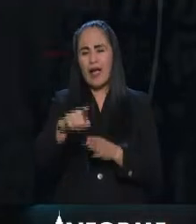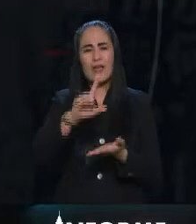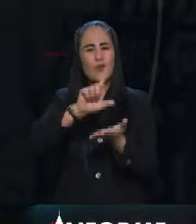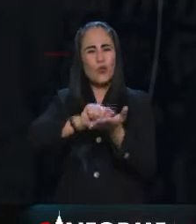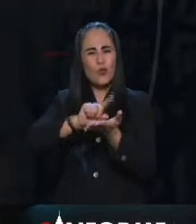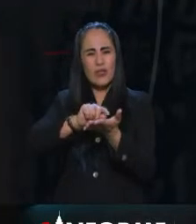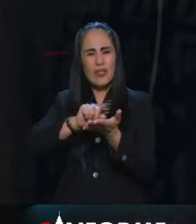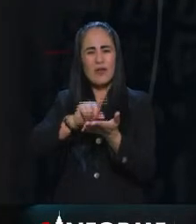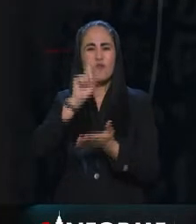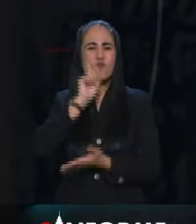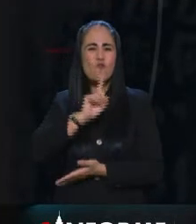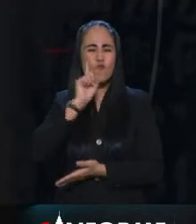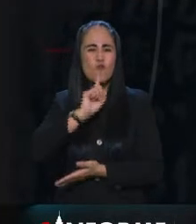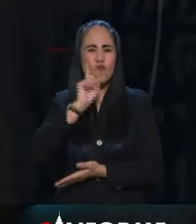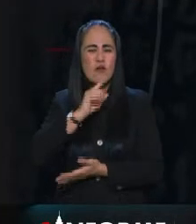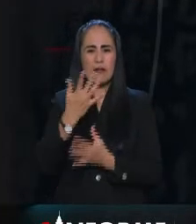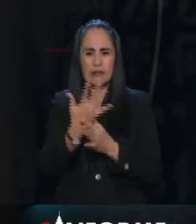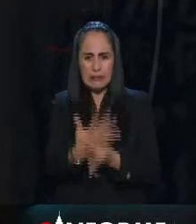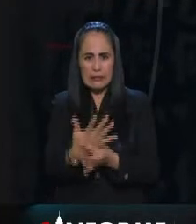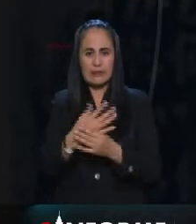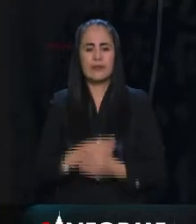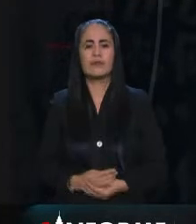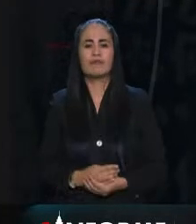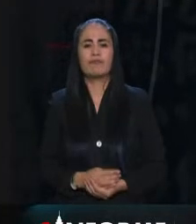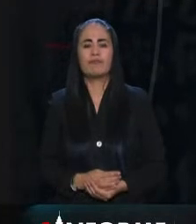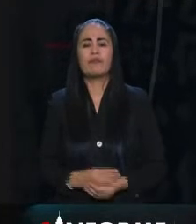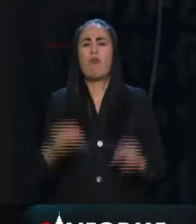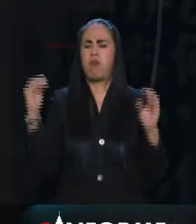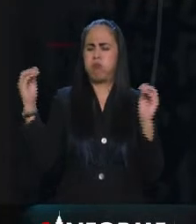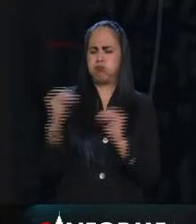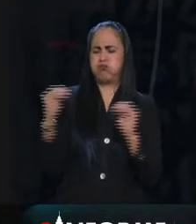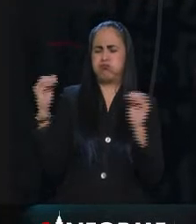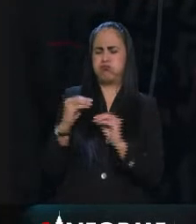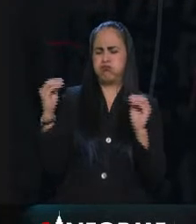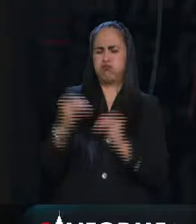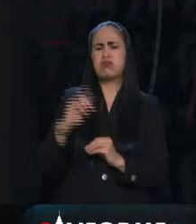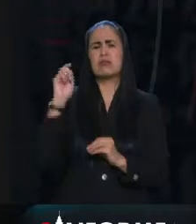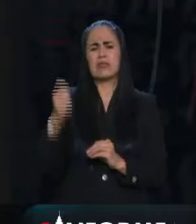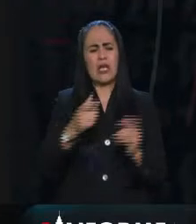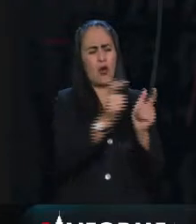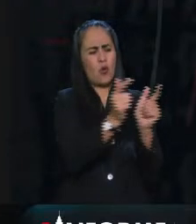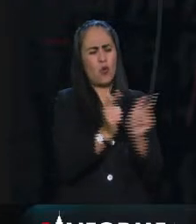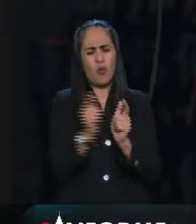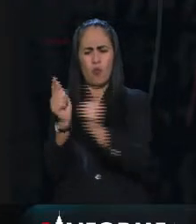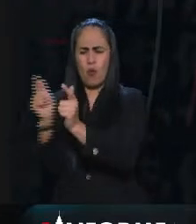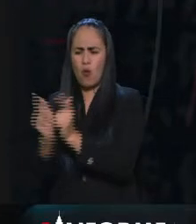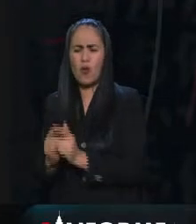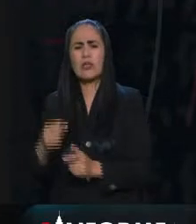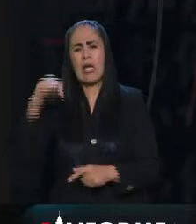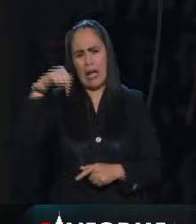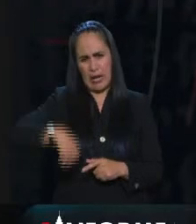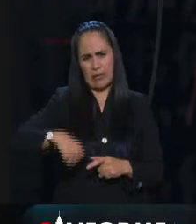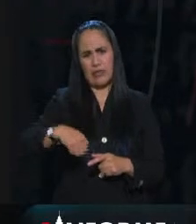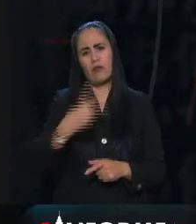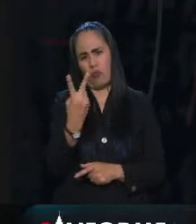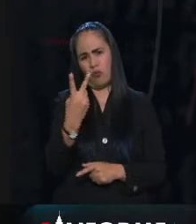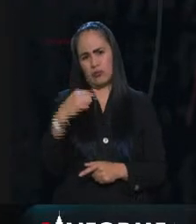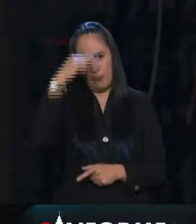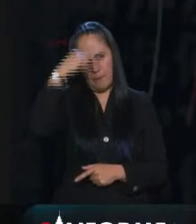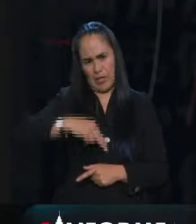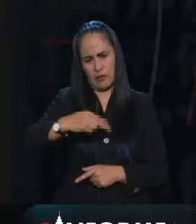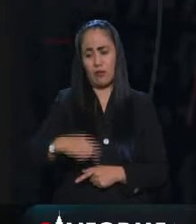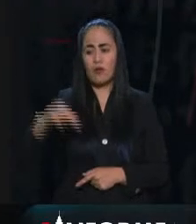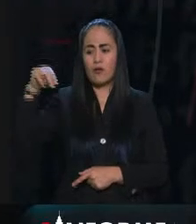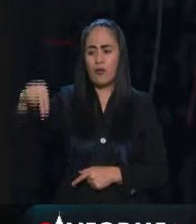Twitter la mandataria destacó que lo que está en medio del debate es la visión de dos modelos de país uno el neoliberal que como